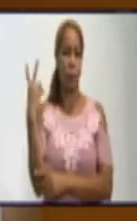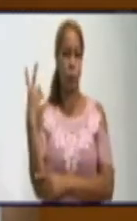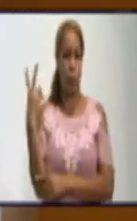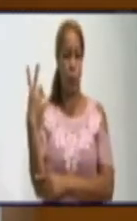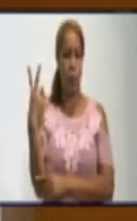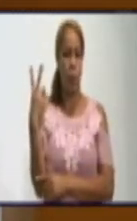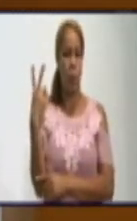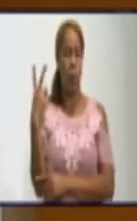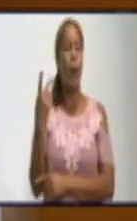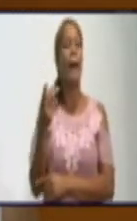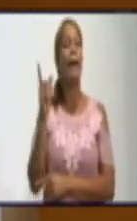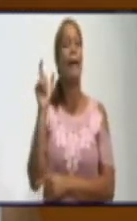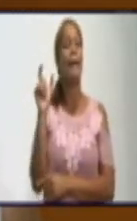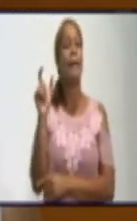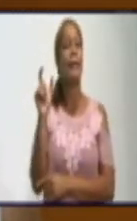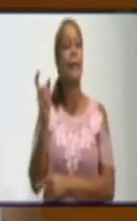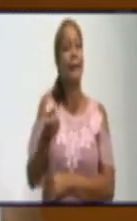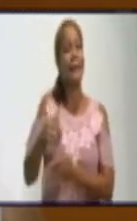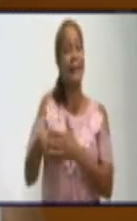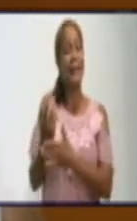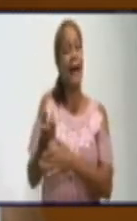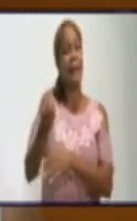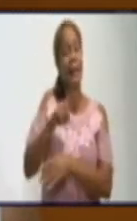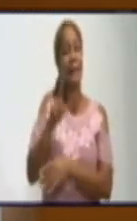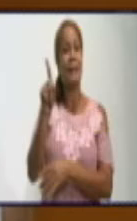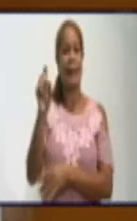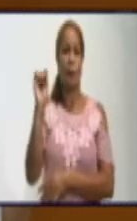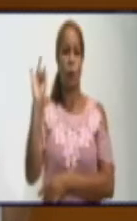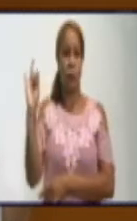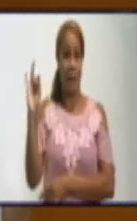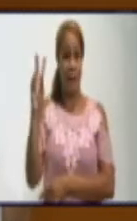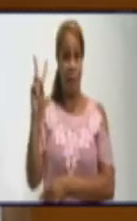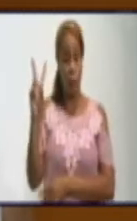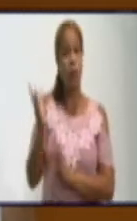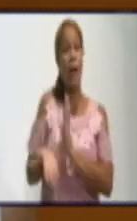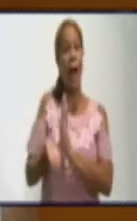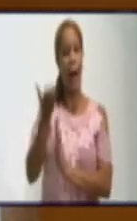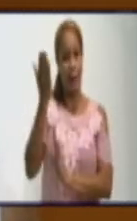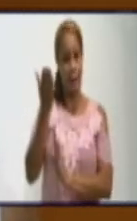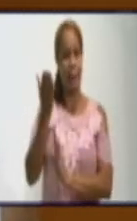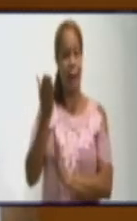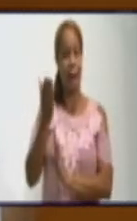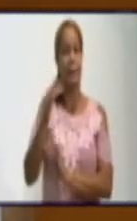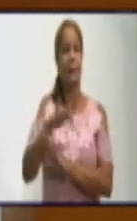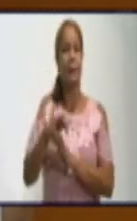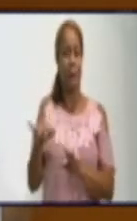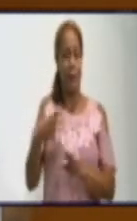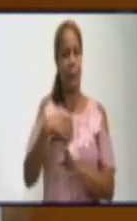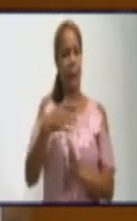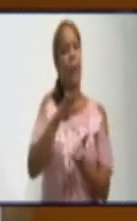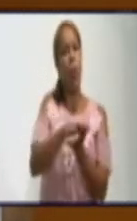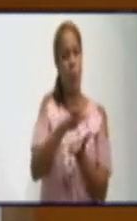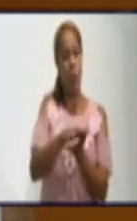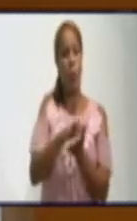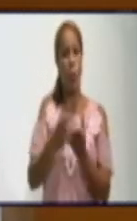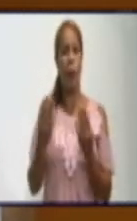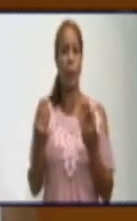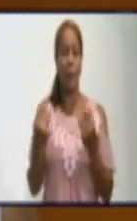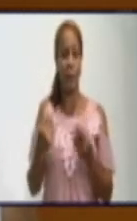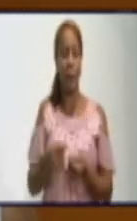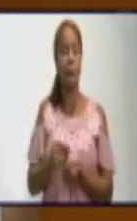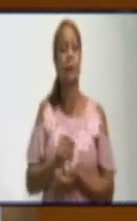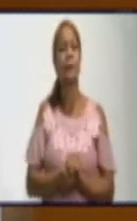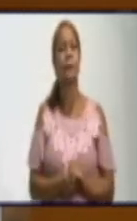dieron en las últimas 24 horas 172 altas y ya acumulamos la cifra de 4.896 pacientes